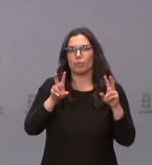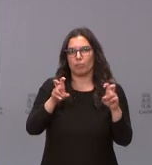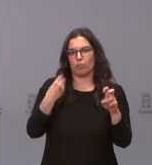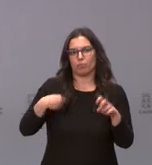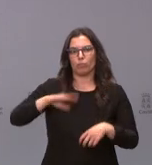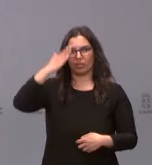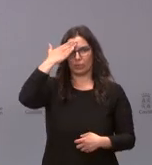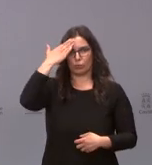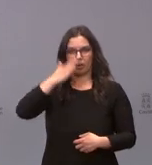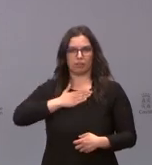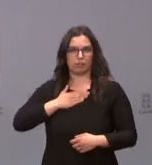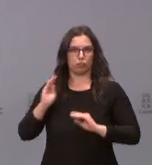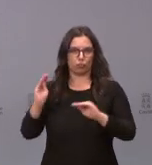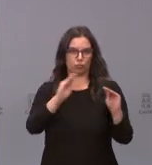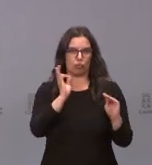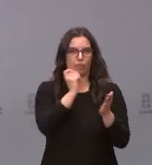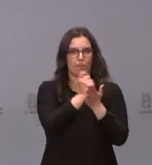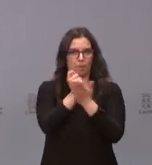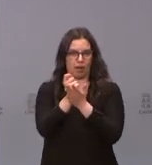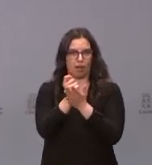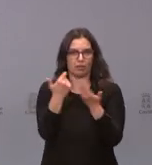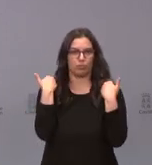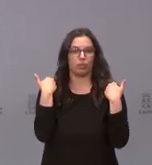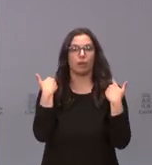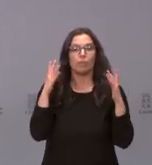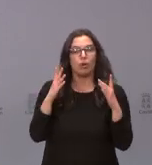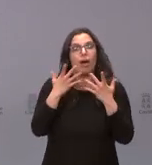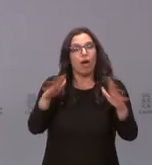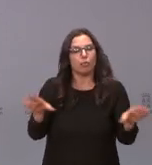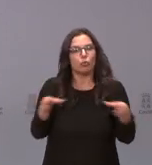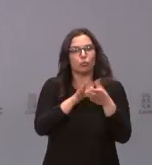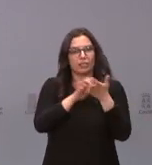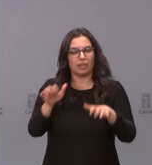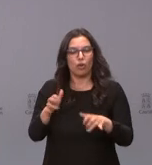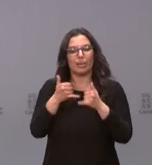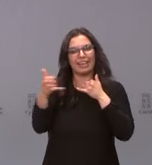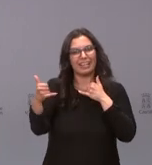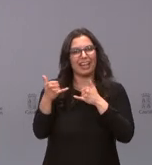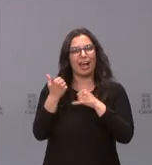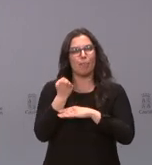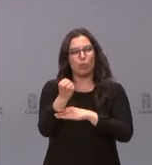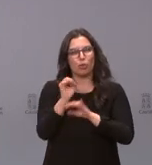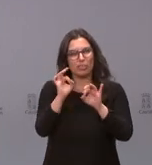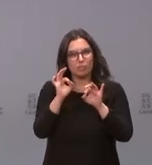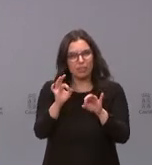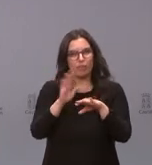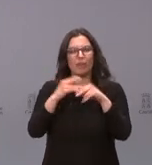los servicios en sus respectivos ámbitos. Sin perjuicio de ello, la Junta de Castilla y León ha previsto una línea de apoyo específico a las diputaciones provinciales, una